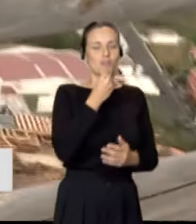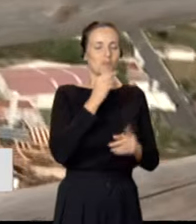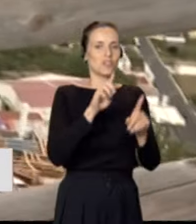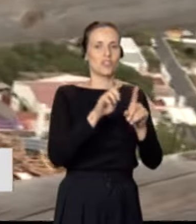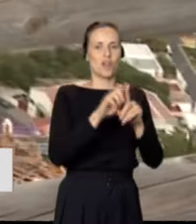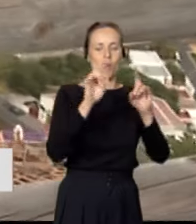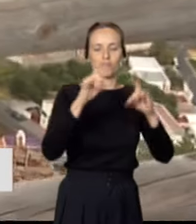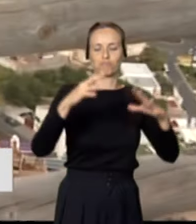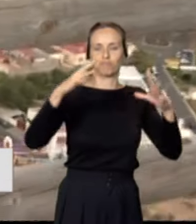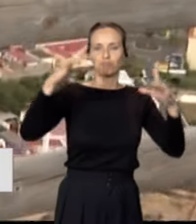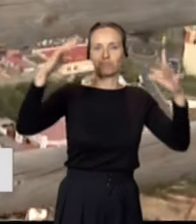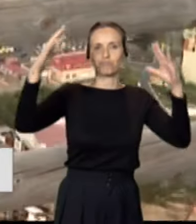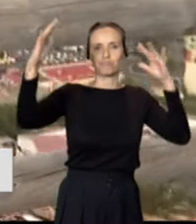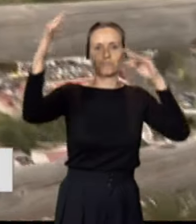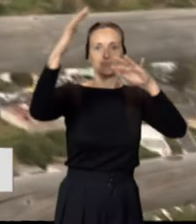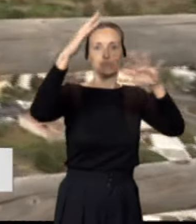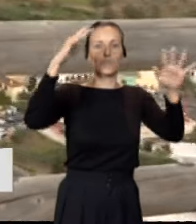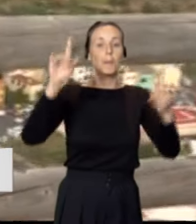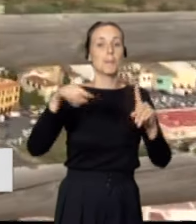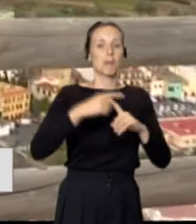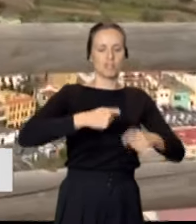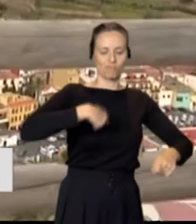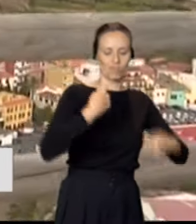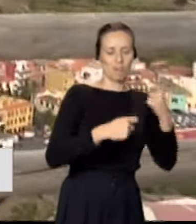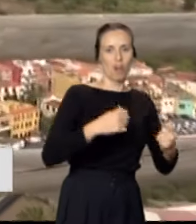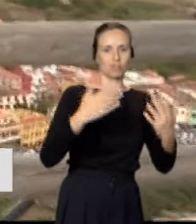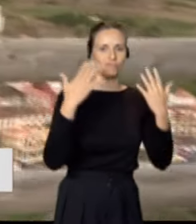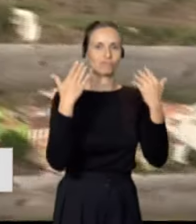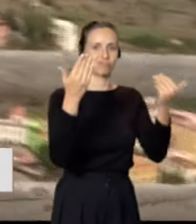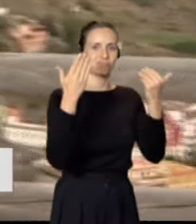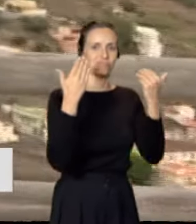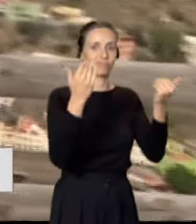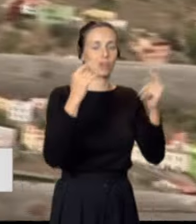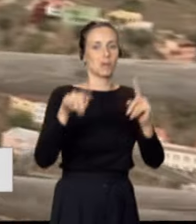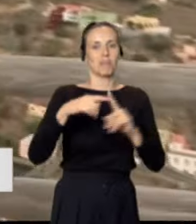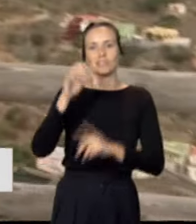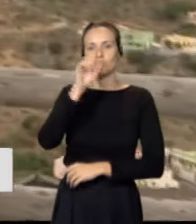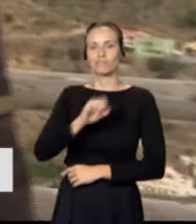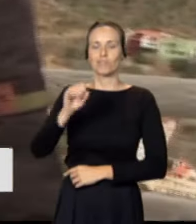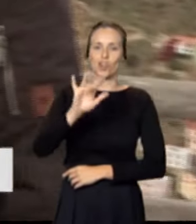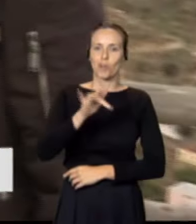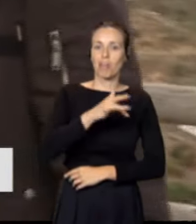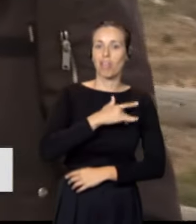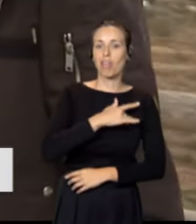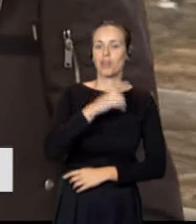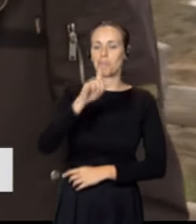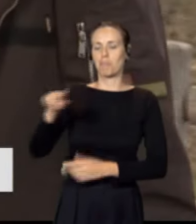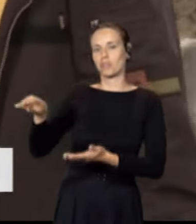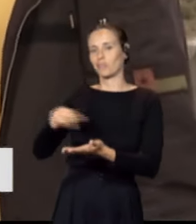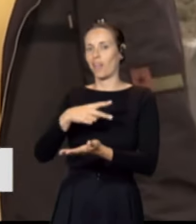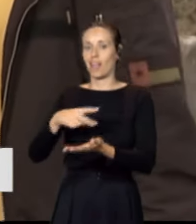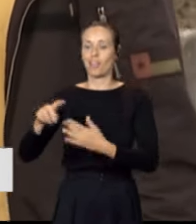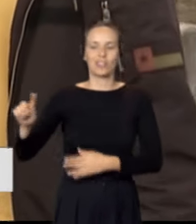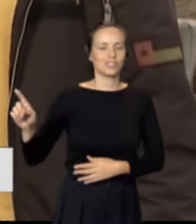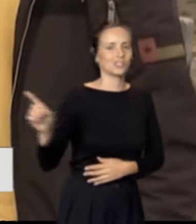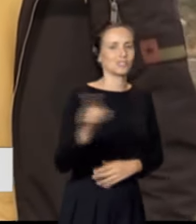el repique de las chacaras y los tambores, los romanceros, los bailadores, bueno, un sinfín de cosas que van a hacer que